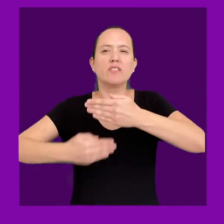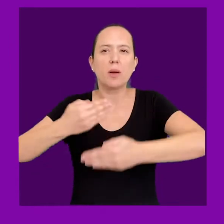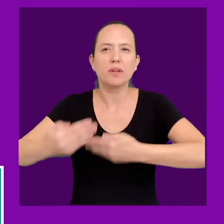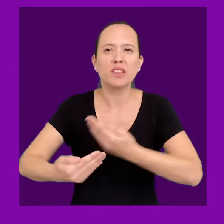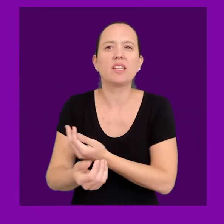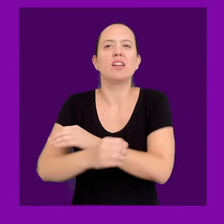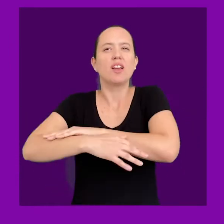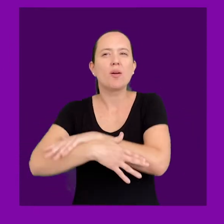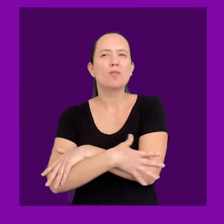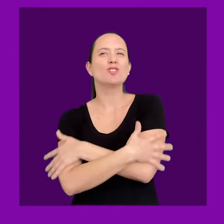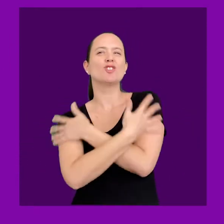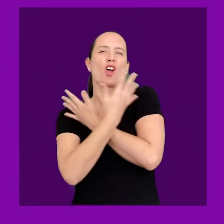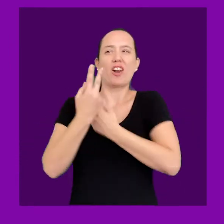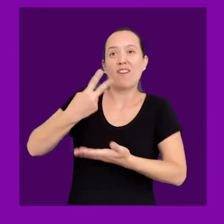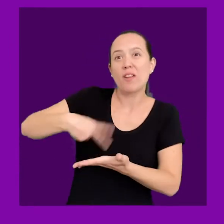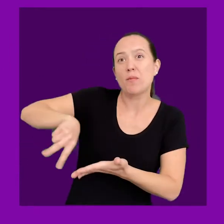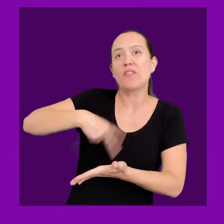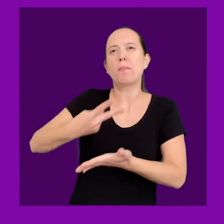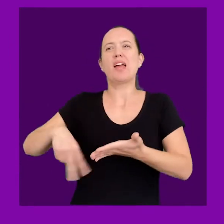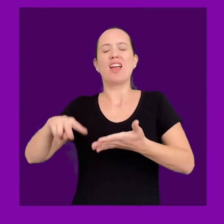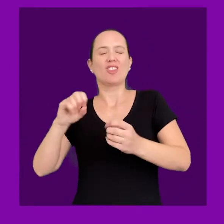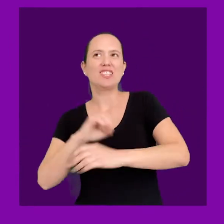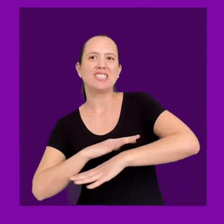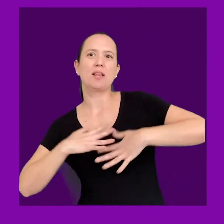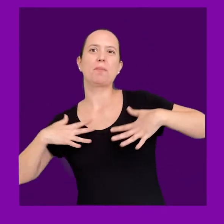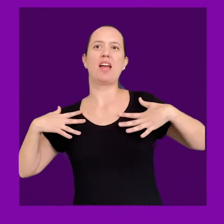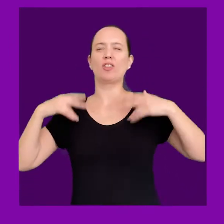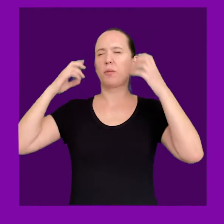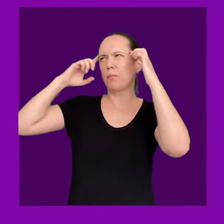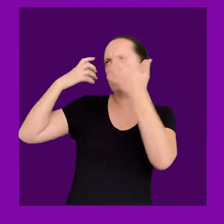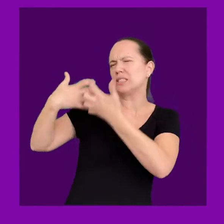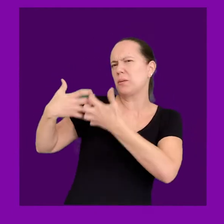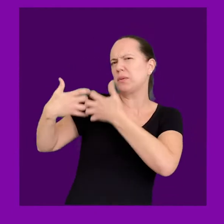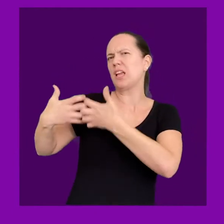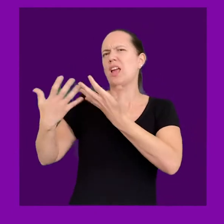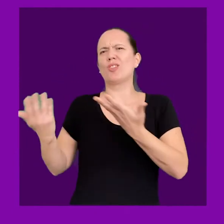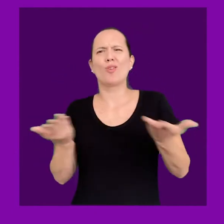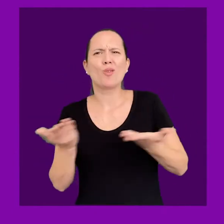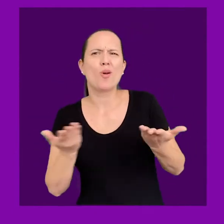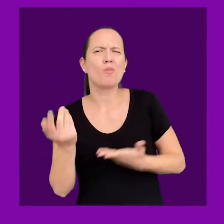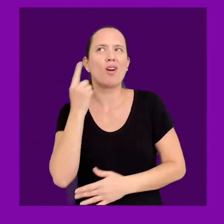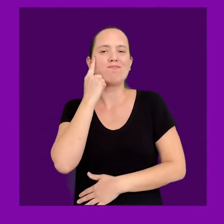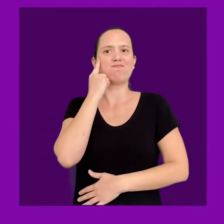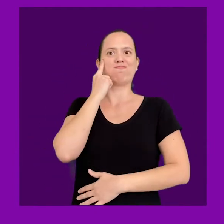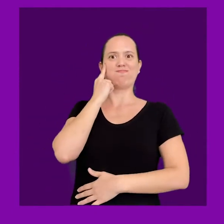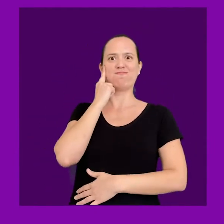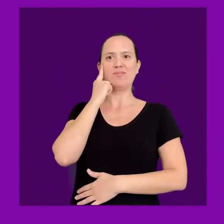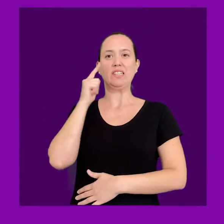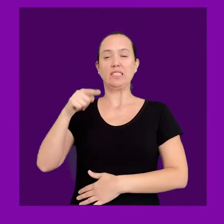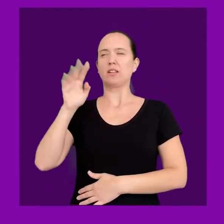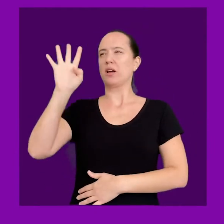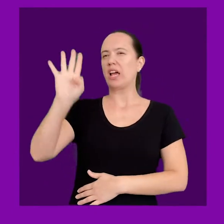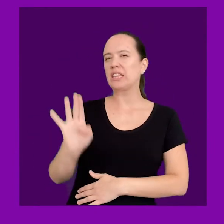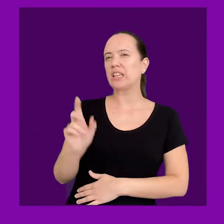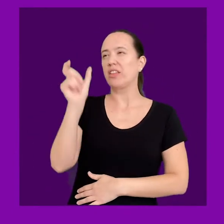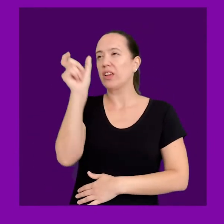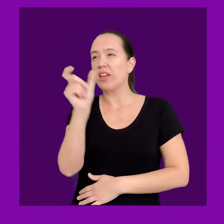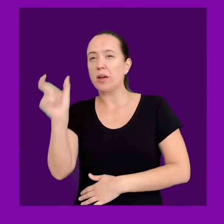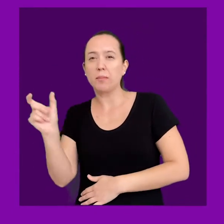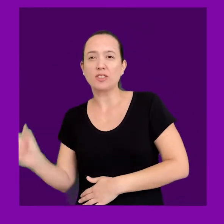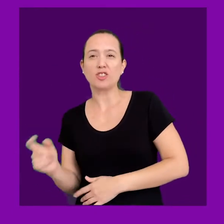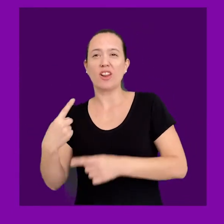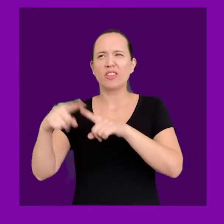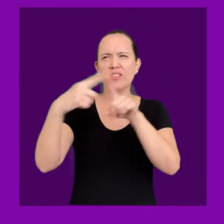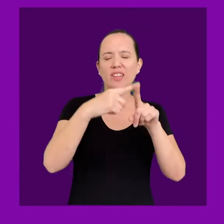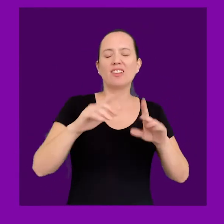progresivamente en la conjugación de movimiento, sensación, sentimiento y pensamiento. Su particularidad